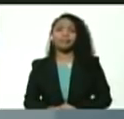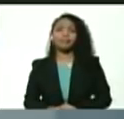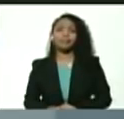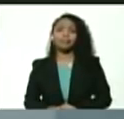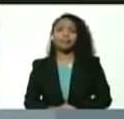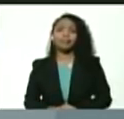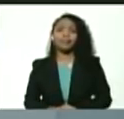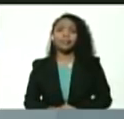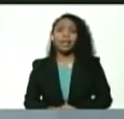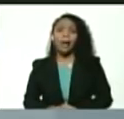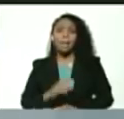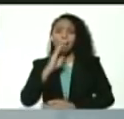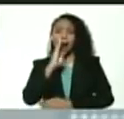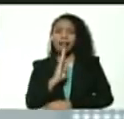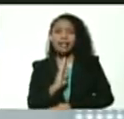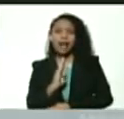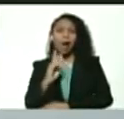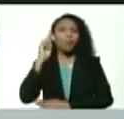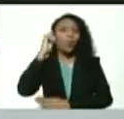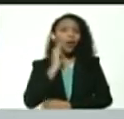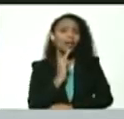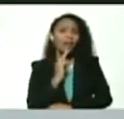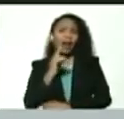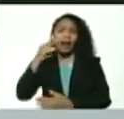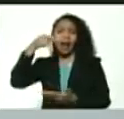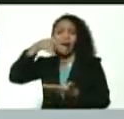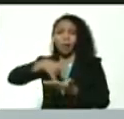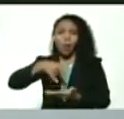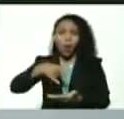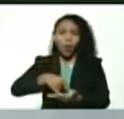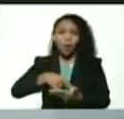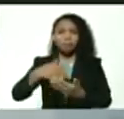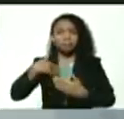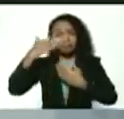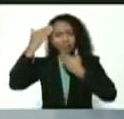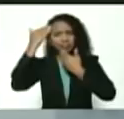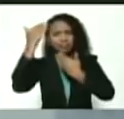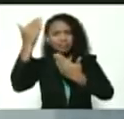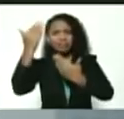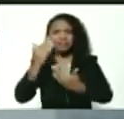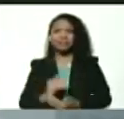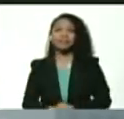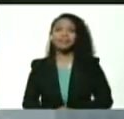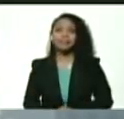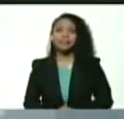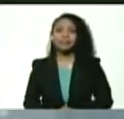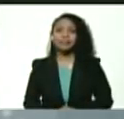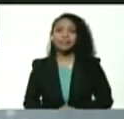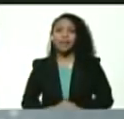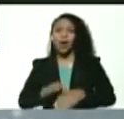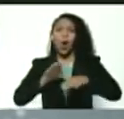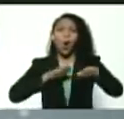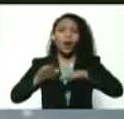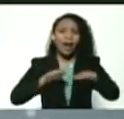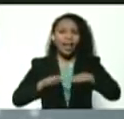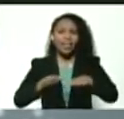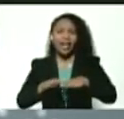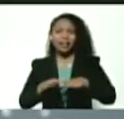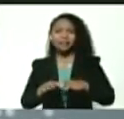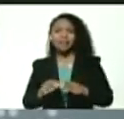Barinas Bolívar Carabobo mi saludo Cogedes del